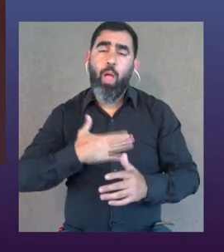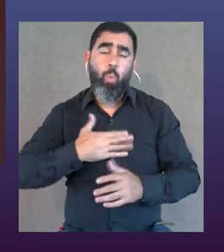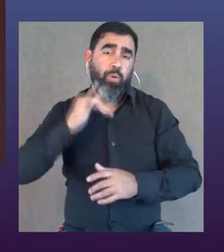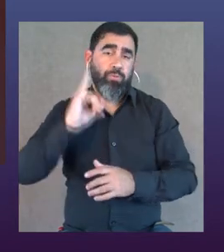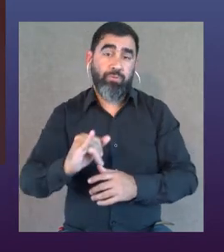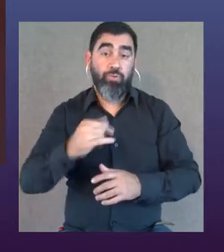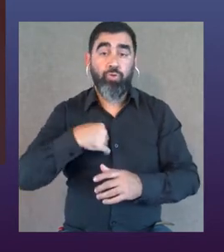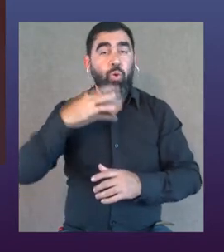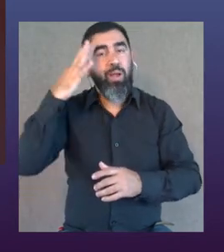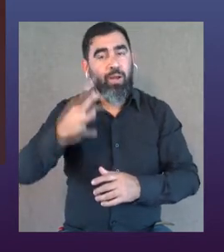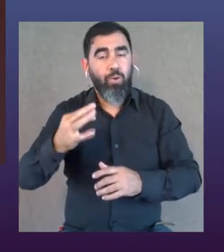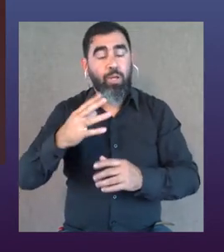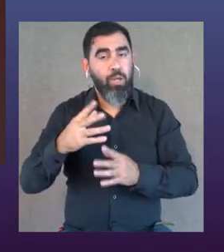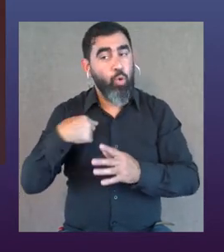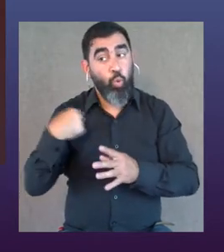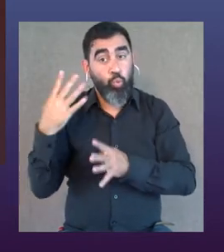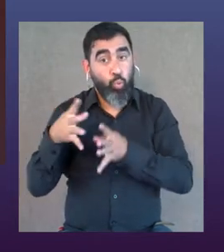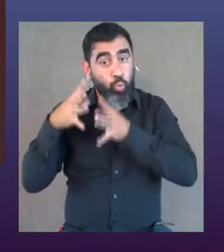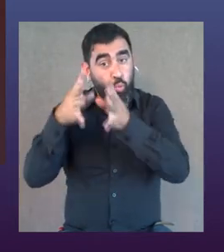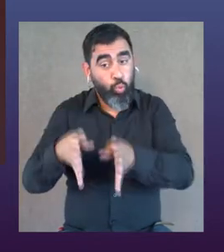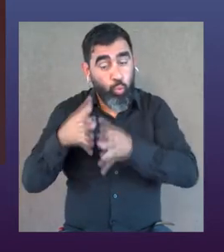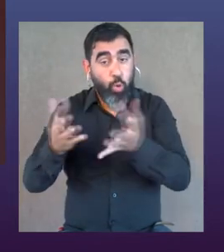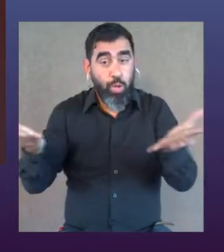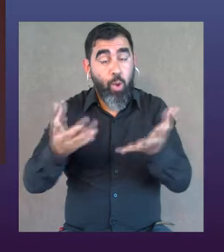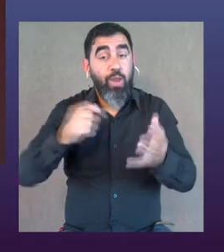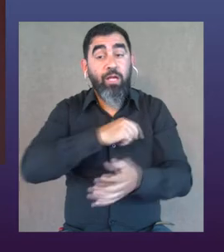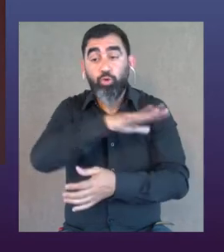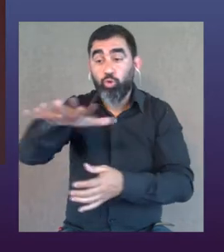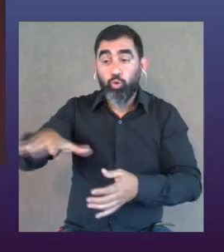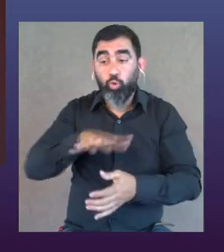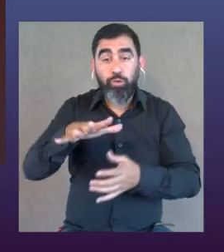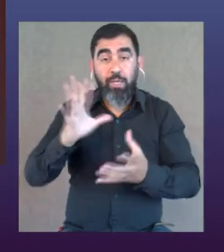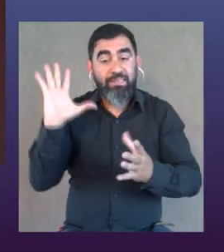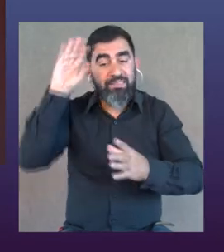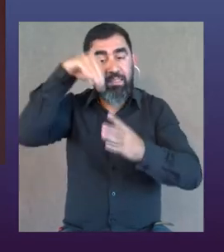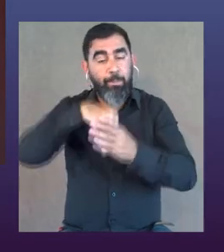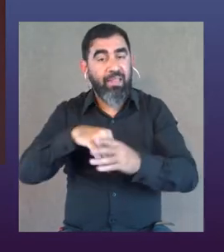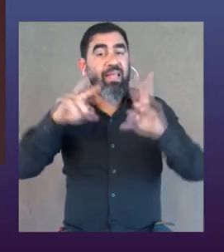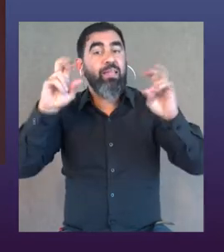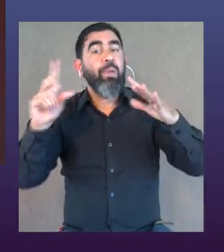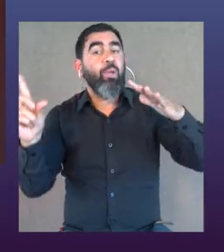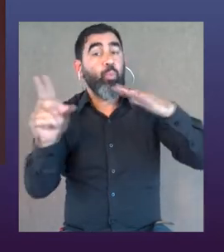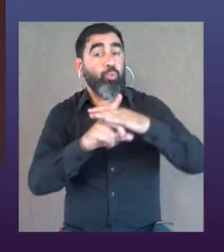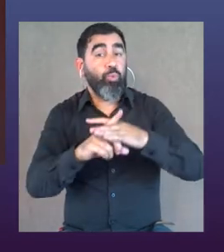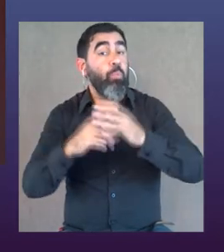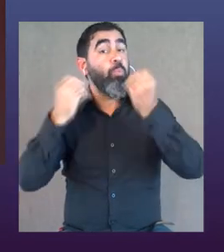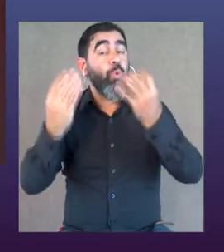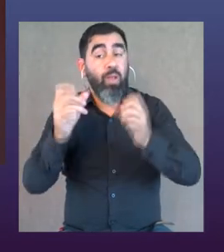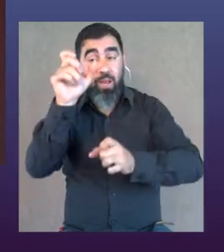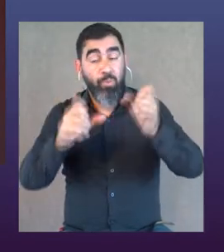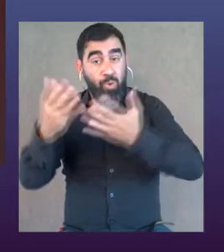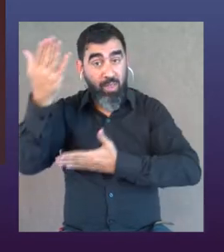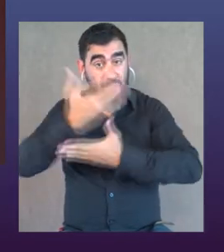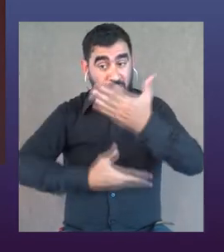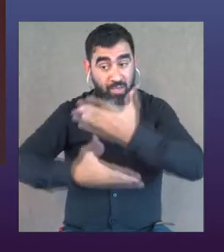Bueno, totalmente de acuerdo. Yo creo que el gran caballo de batalla que tenemos ahora por delante es que la sociedad civil se implique en la inclusión, porque al final